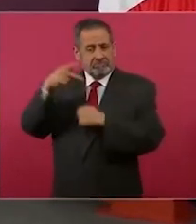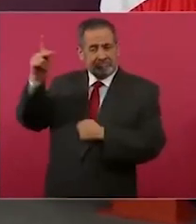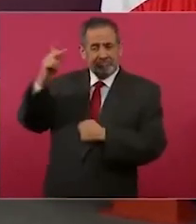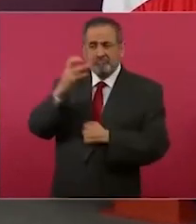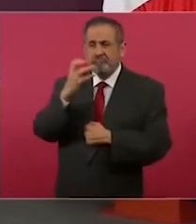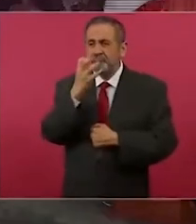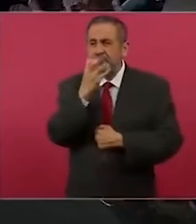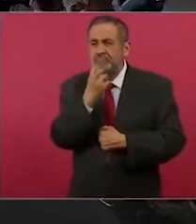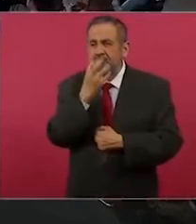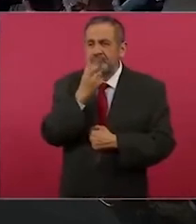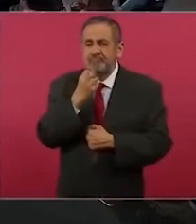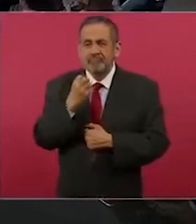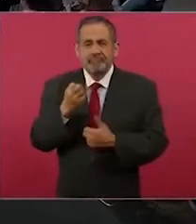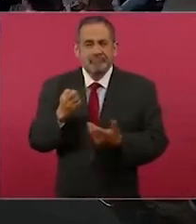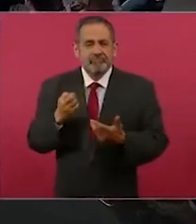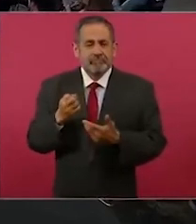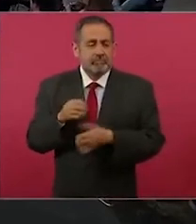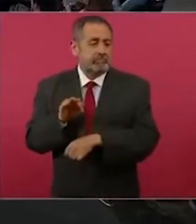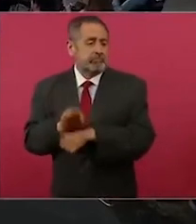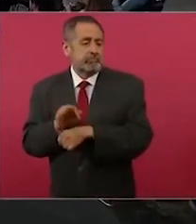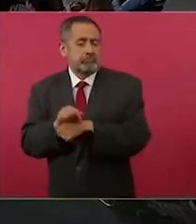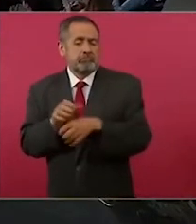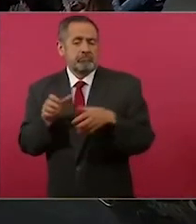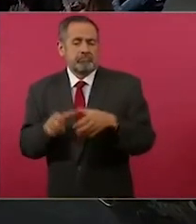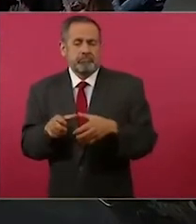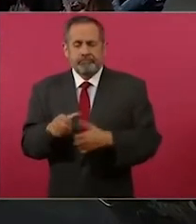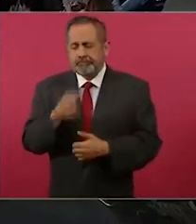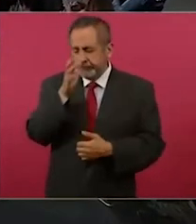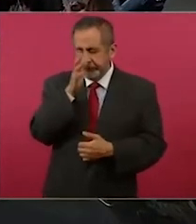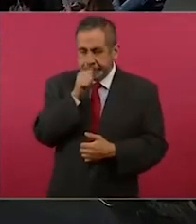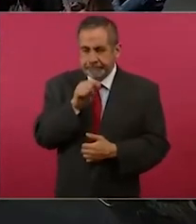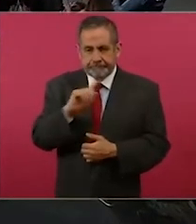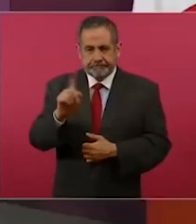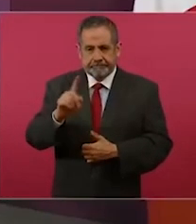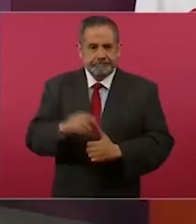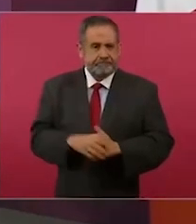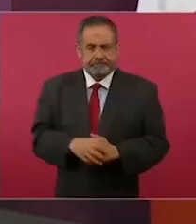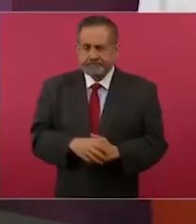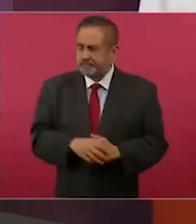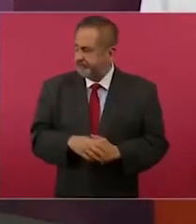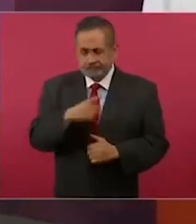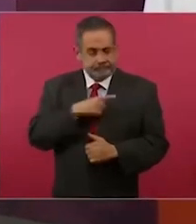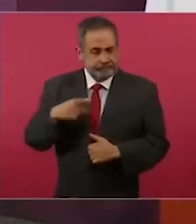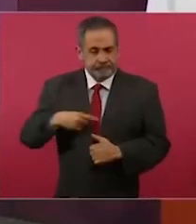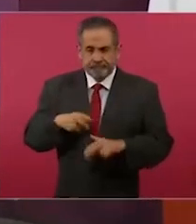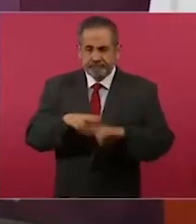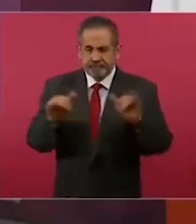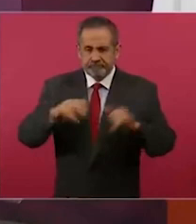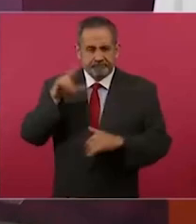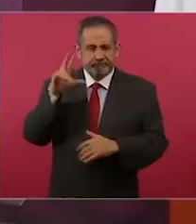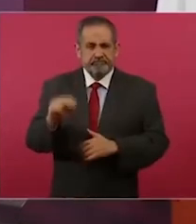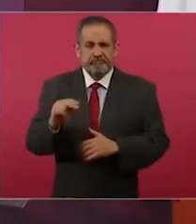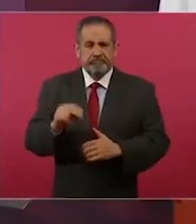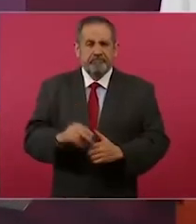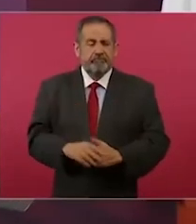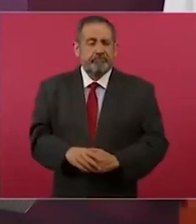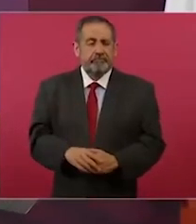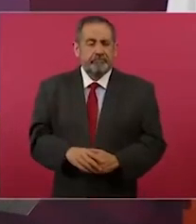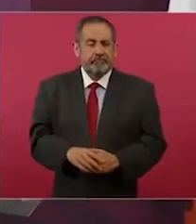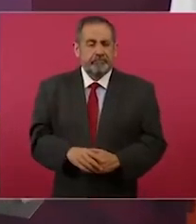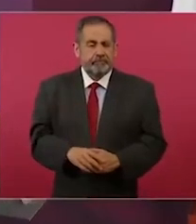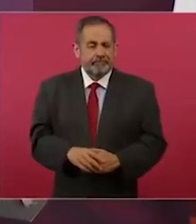país siga como sigue, la riqueza se concentre en unos pocos, la pobreza siga creciendo, el medio ambiente siga